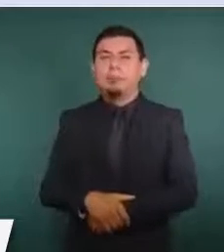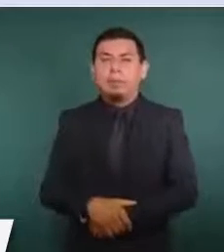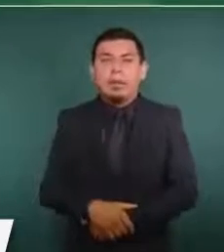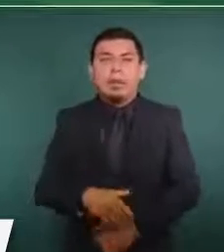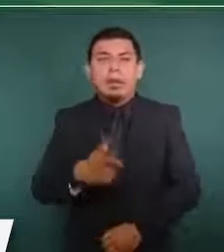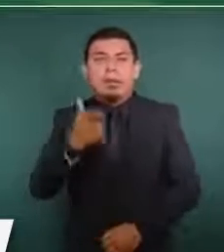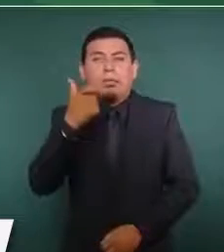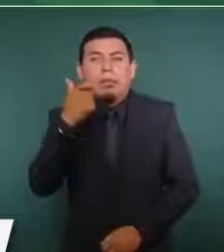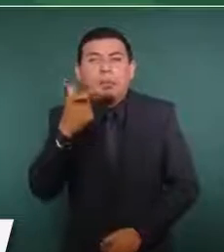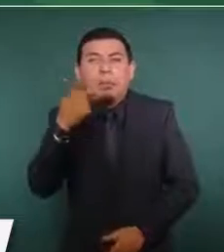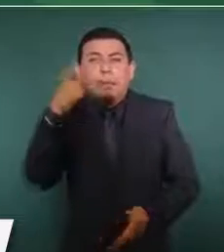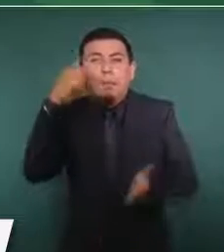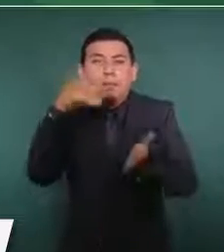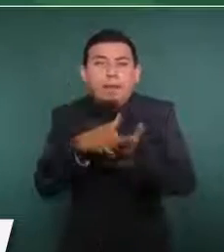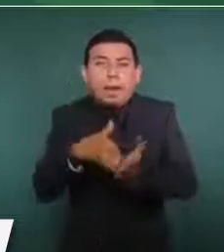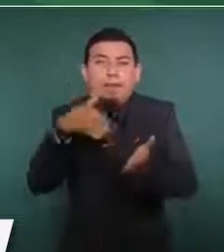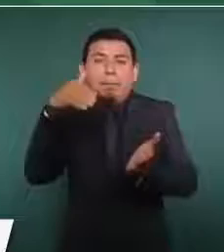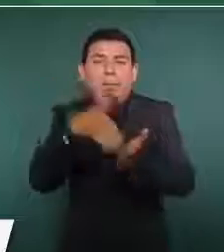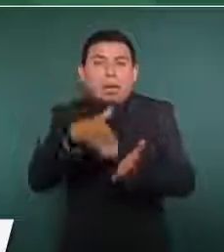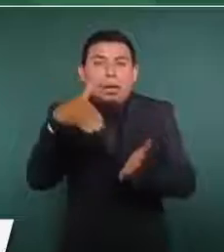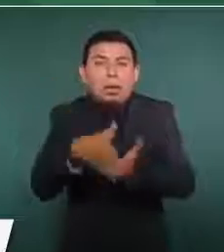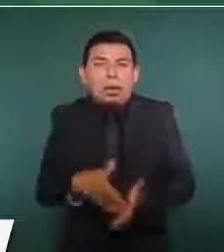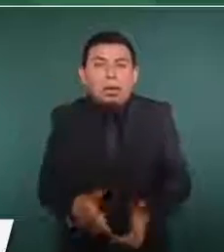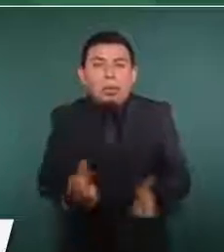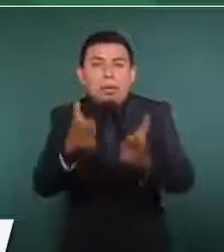millones de pesos mantenerlo.